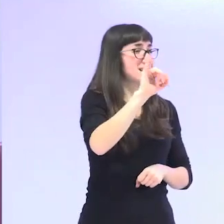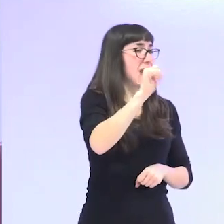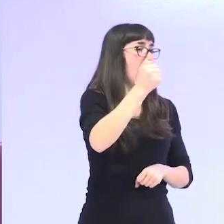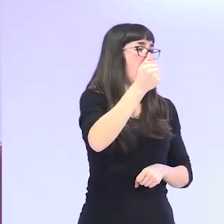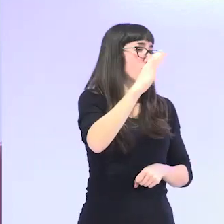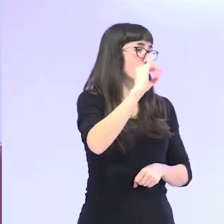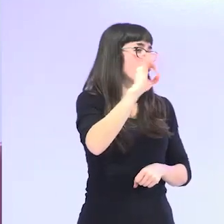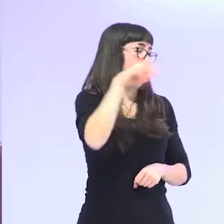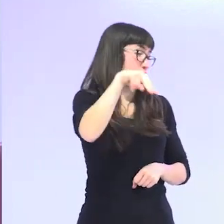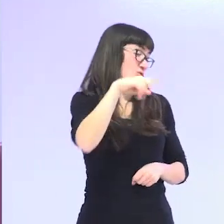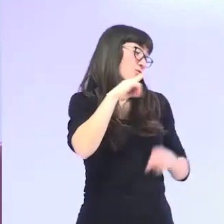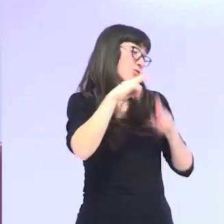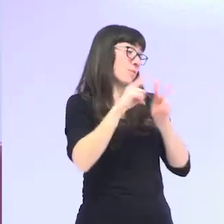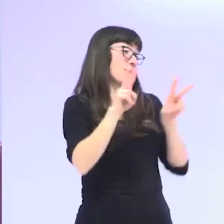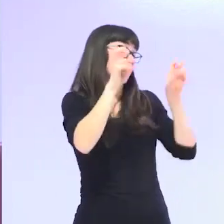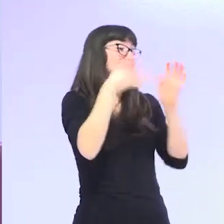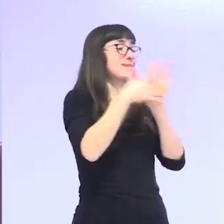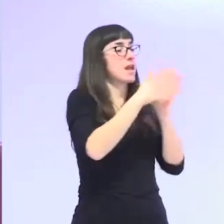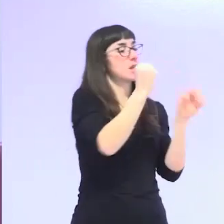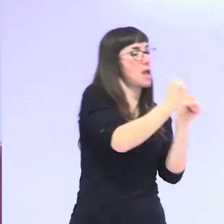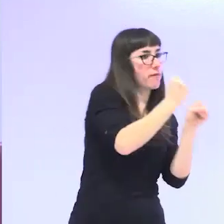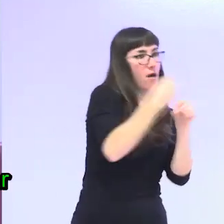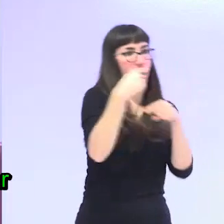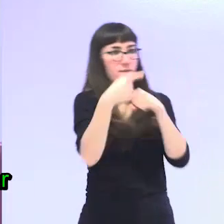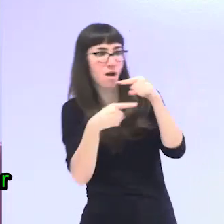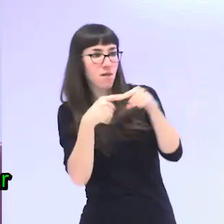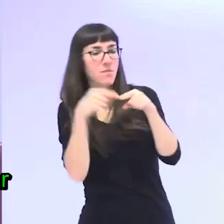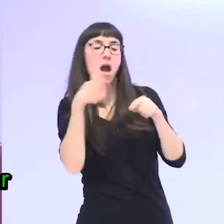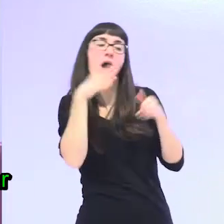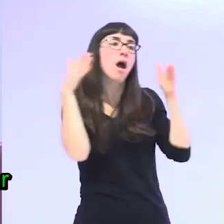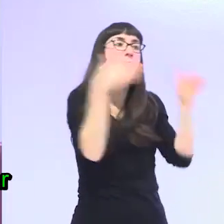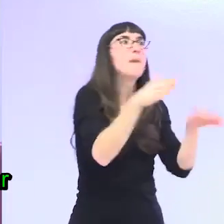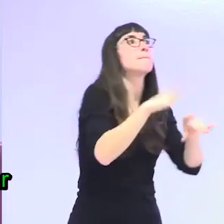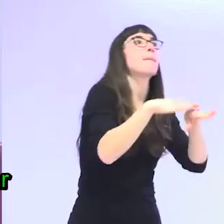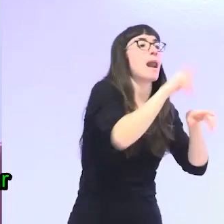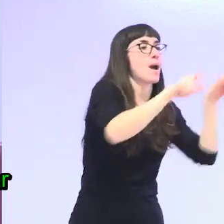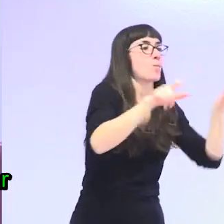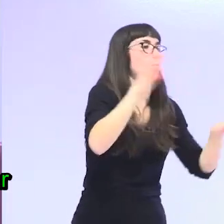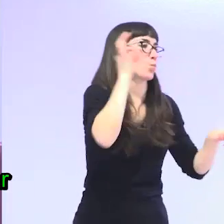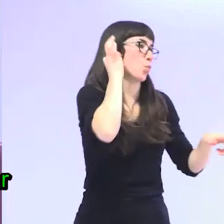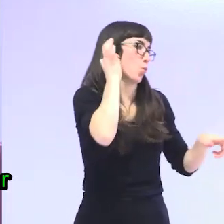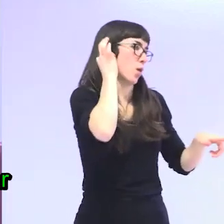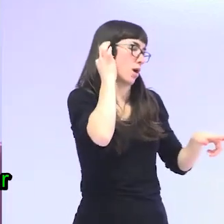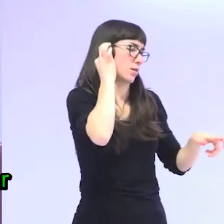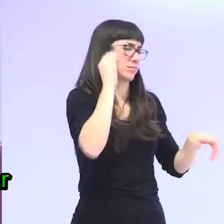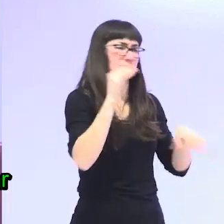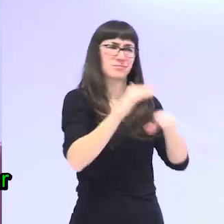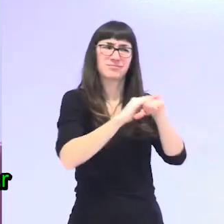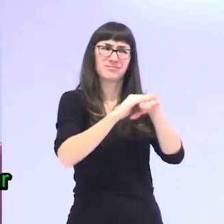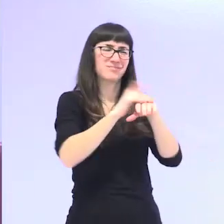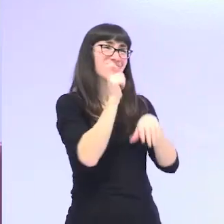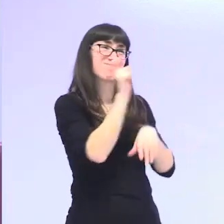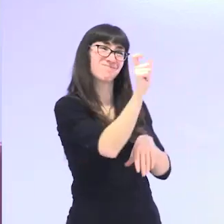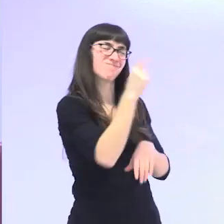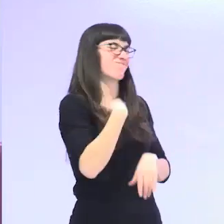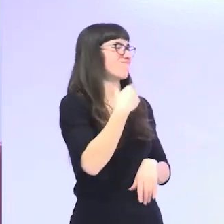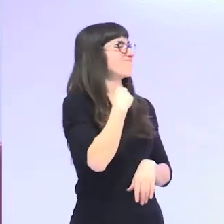para que las mujeres concilien la vida laboral con la vida familiar lo que tenemos es que empezar a hablar de políticas de corresponsabilidad